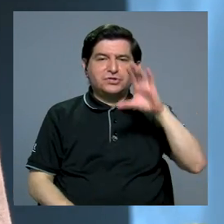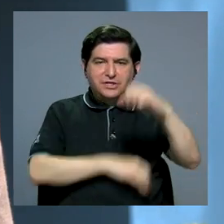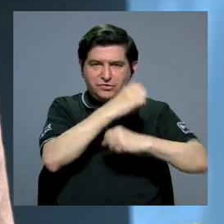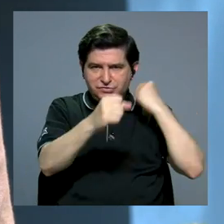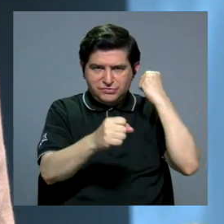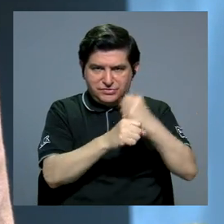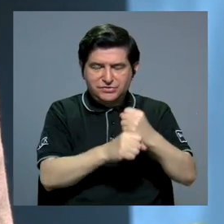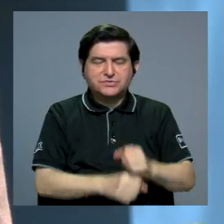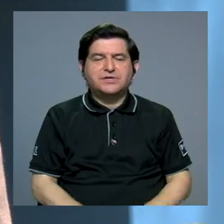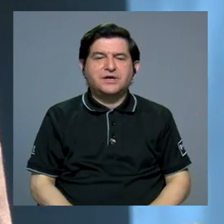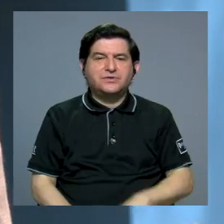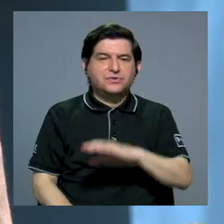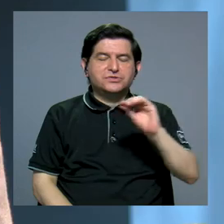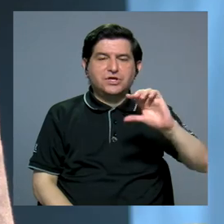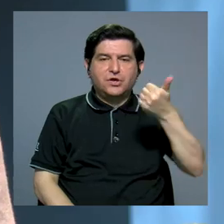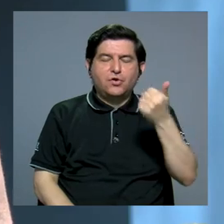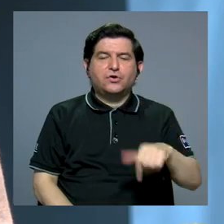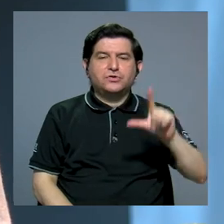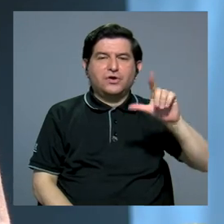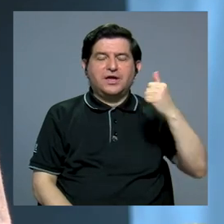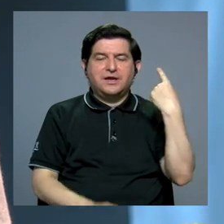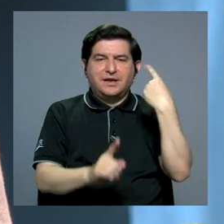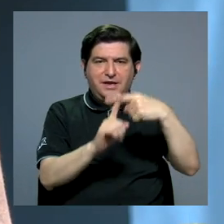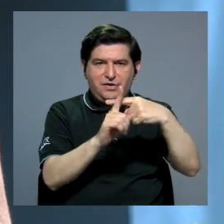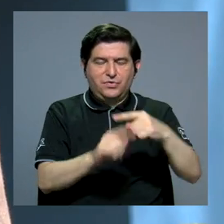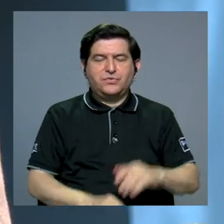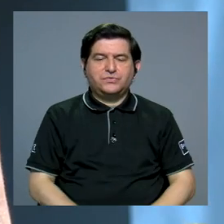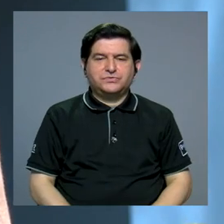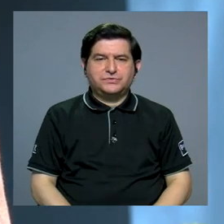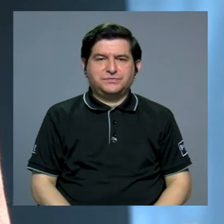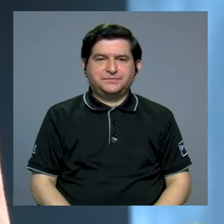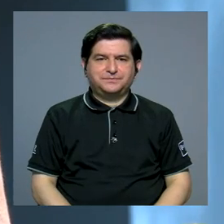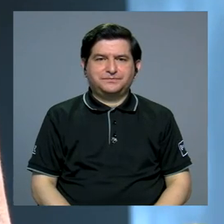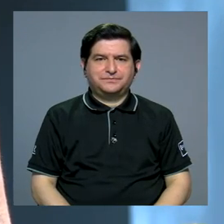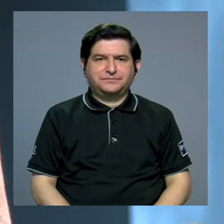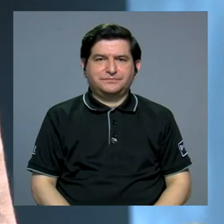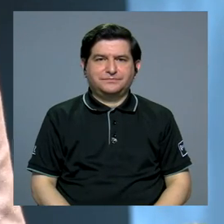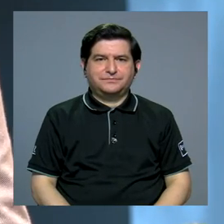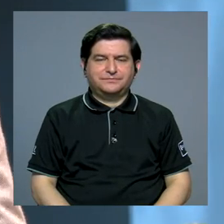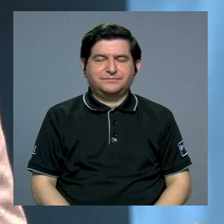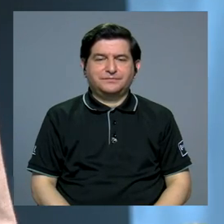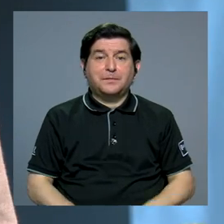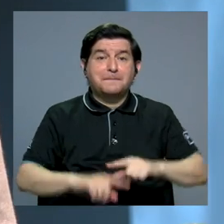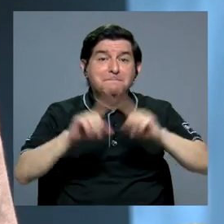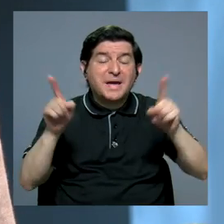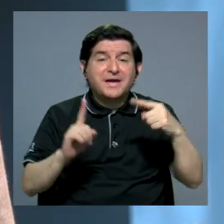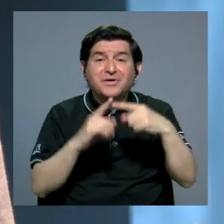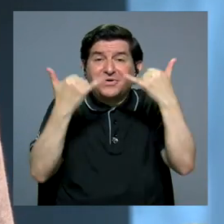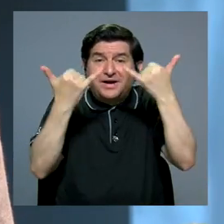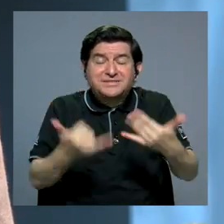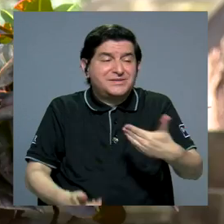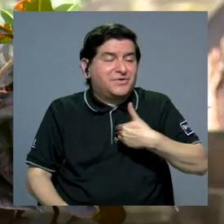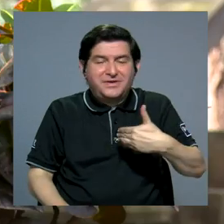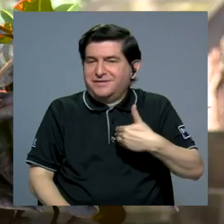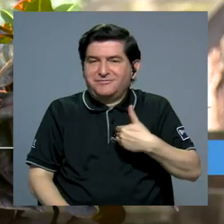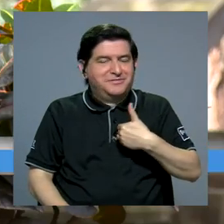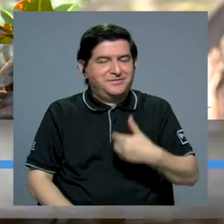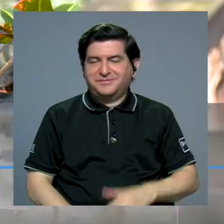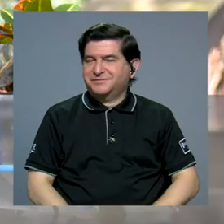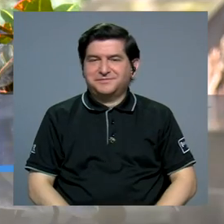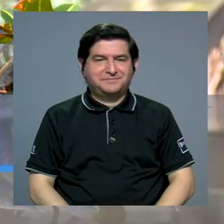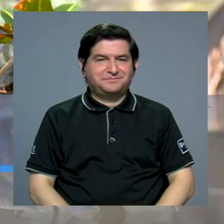y otra en la Cruz de Guanacaste, que se va llamar en Binorte, Estación Bicentenaria del Norte, pero hasta el momento no tenemos eso.